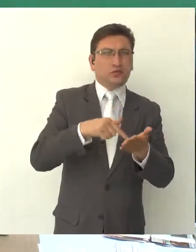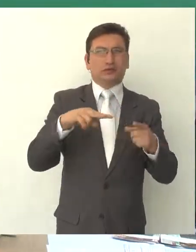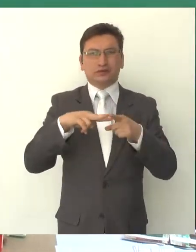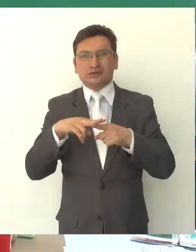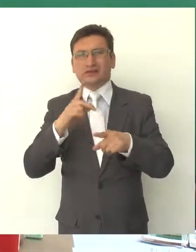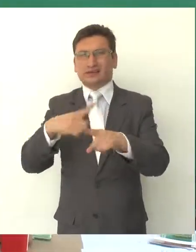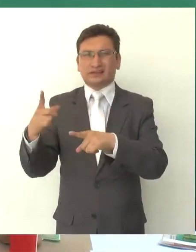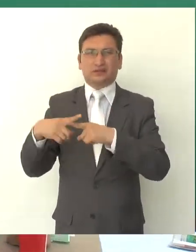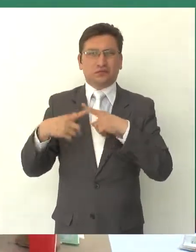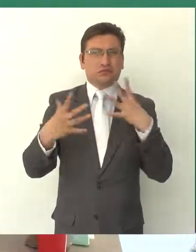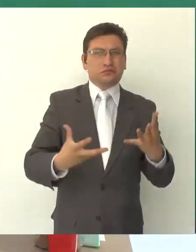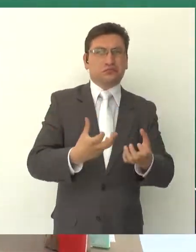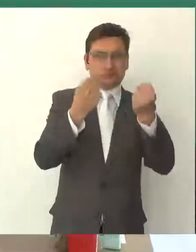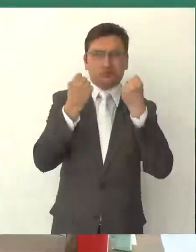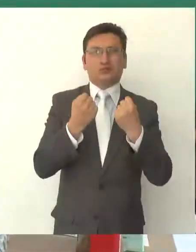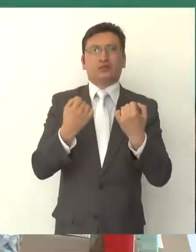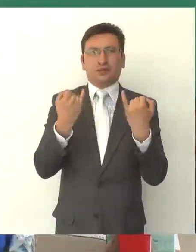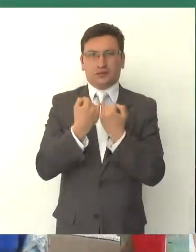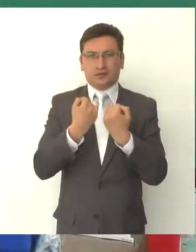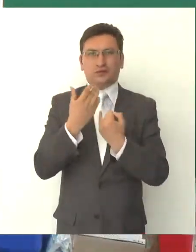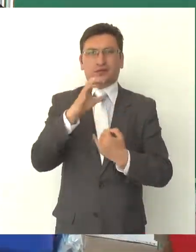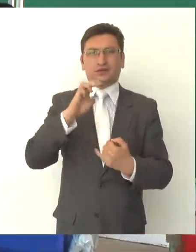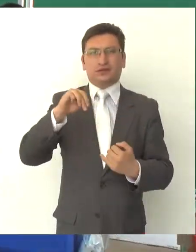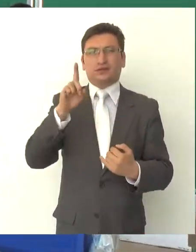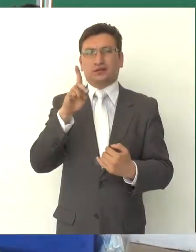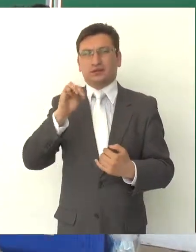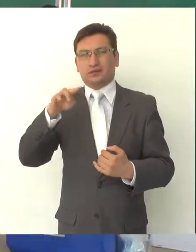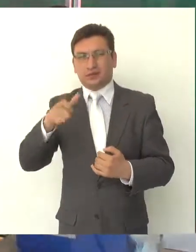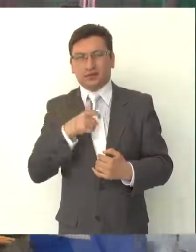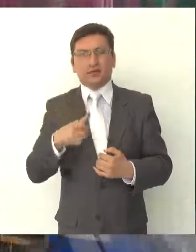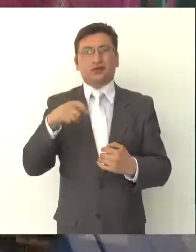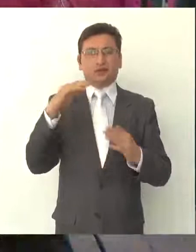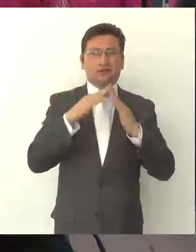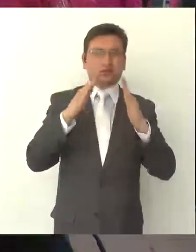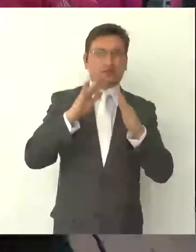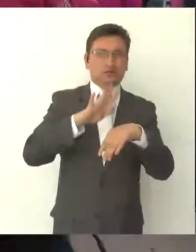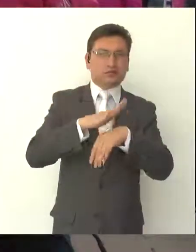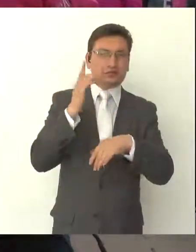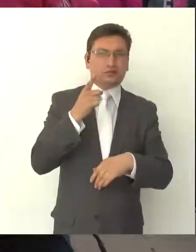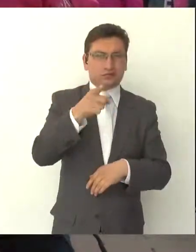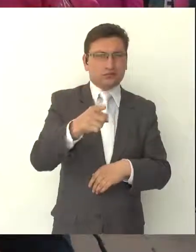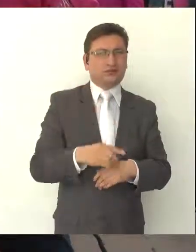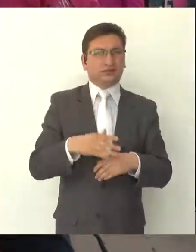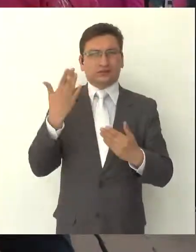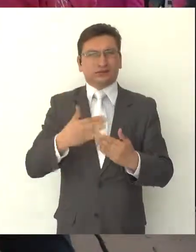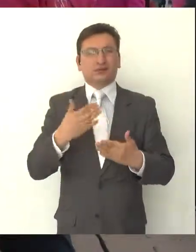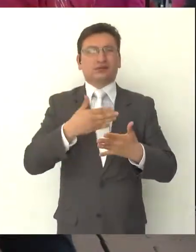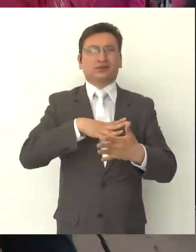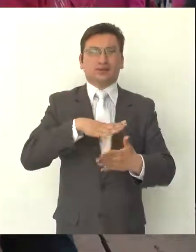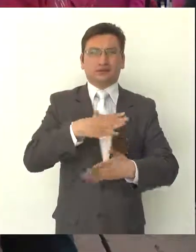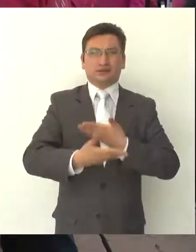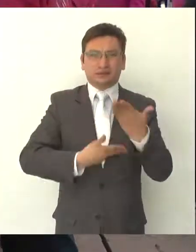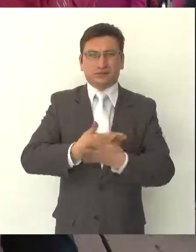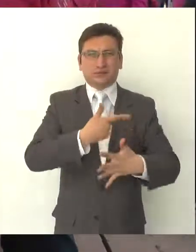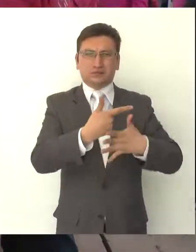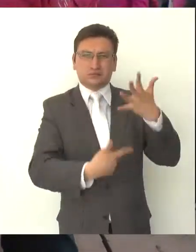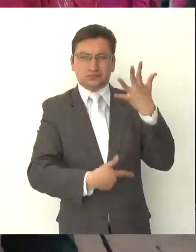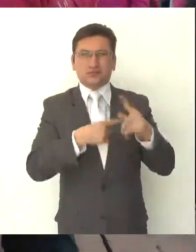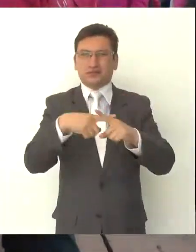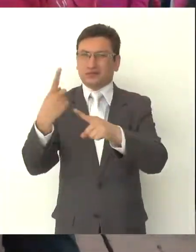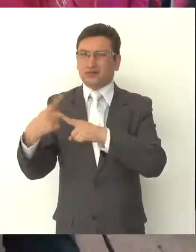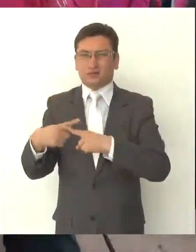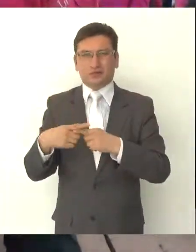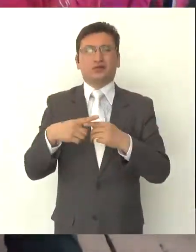de recreación. Asimismo, se suma a esta actividad CDMX en Tu Casa por Ti, que forma parte de una serie de